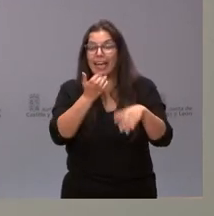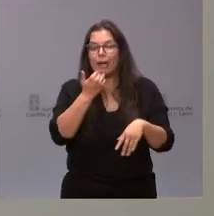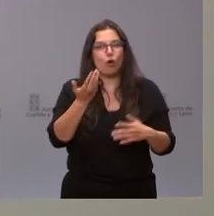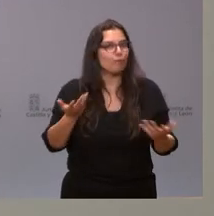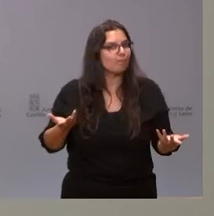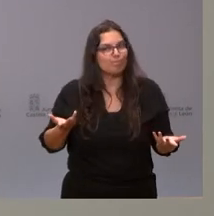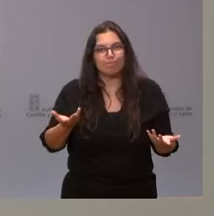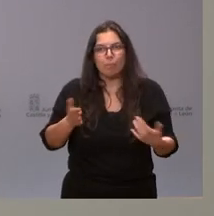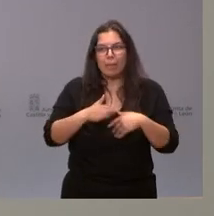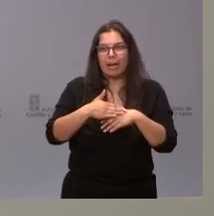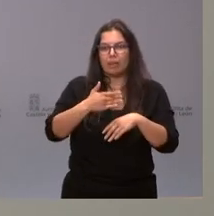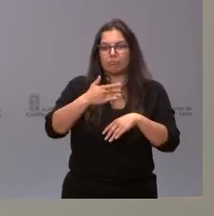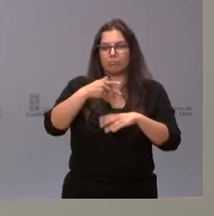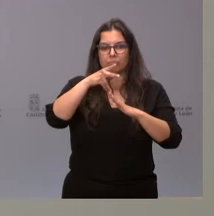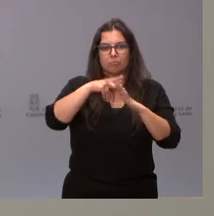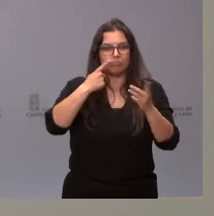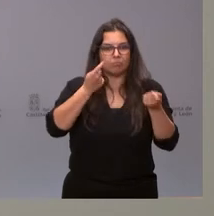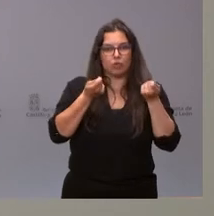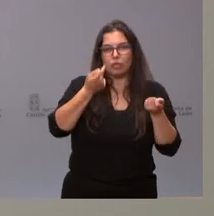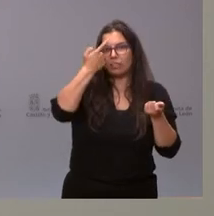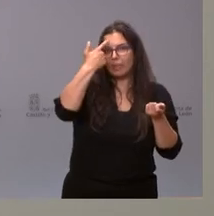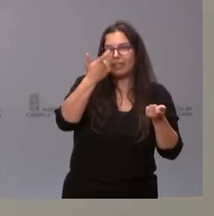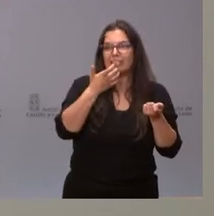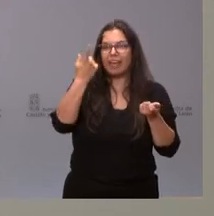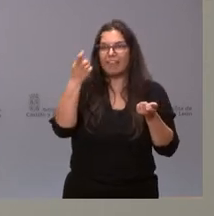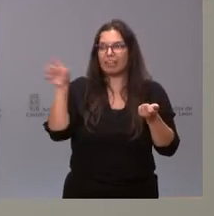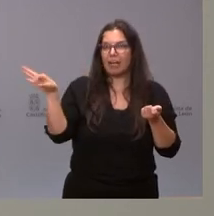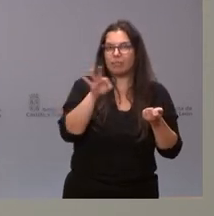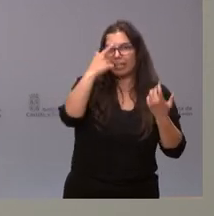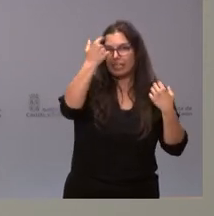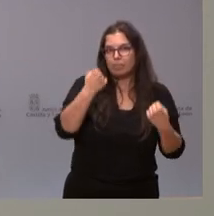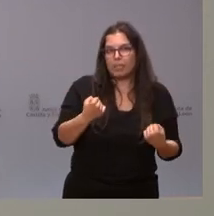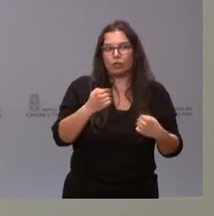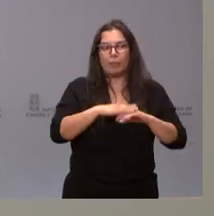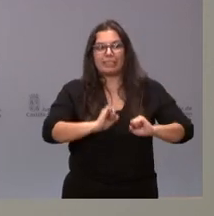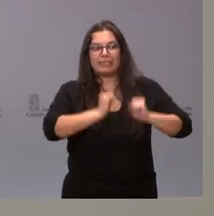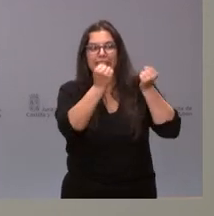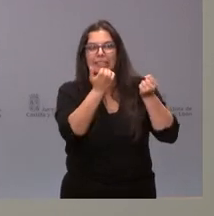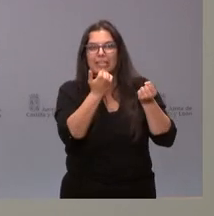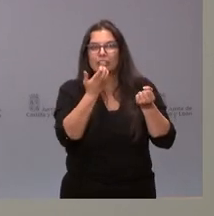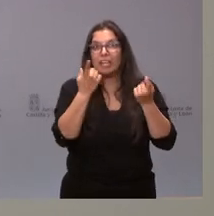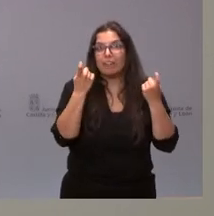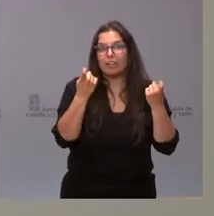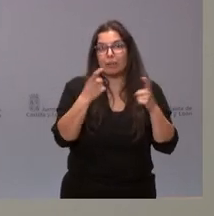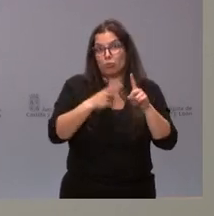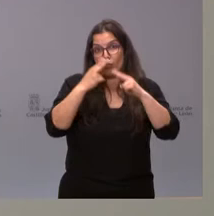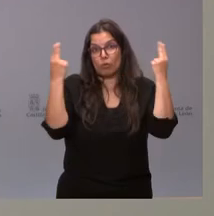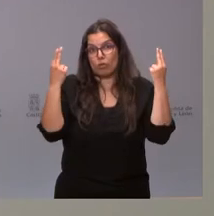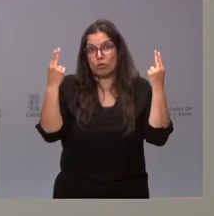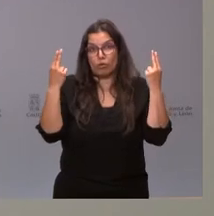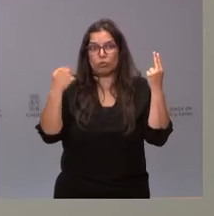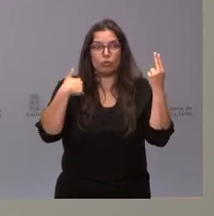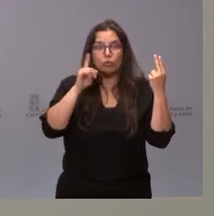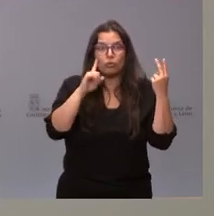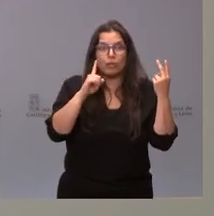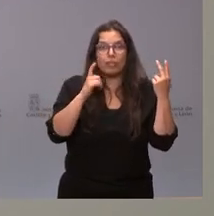que regule la disponibilidad de personal socorrista especializado en estas zonas de uso público. Yo no